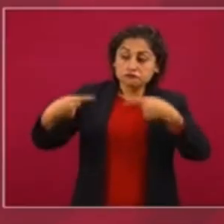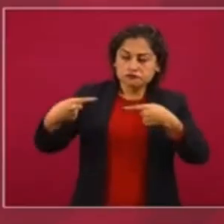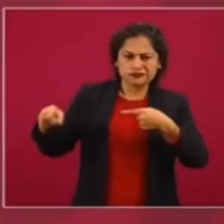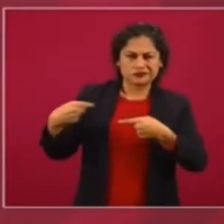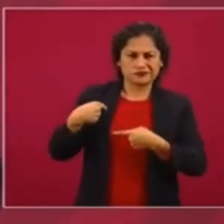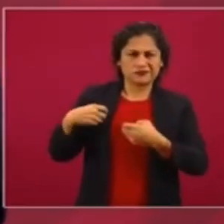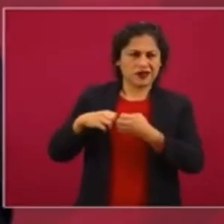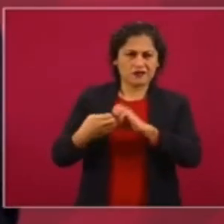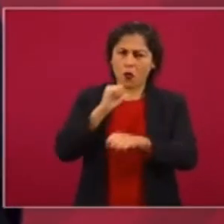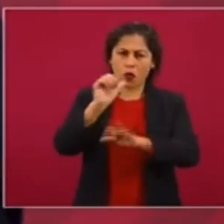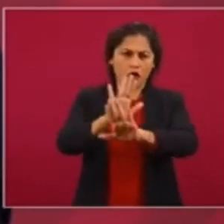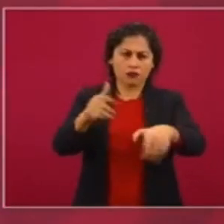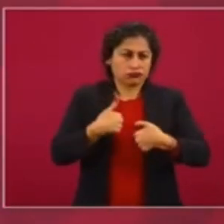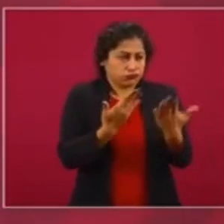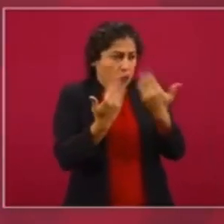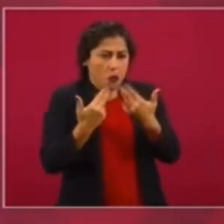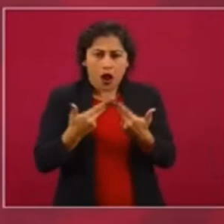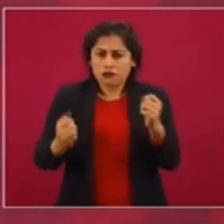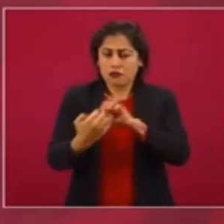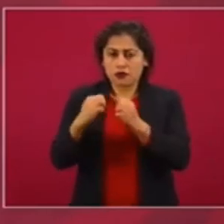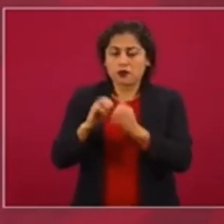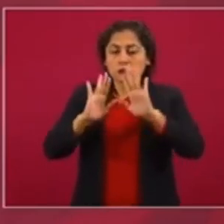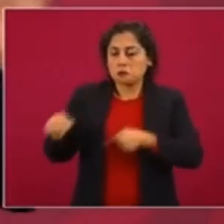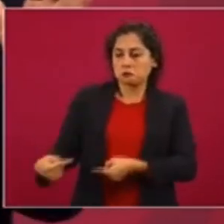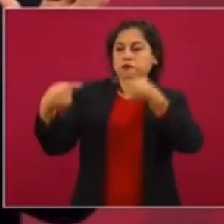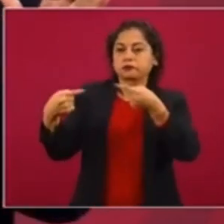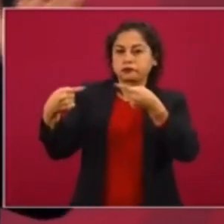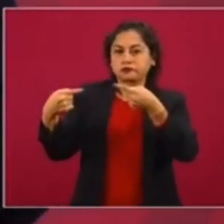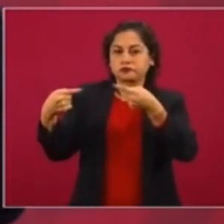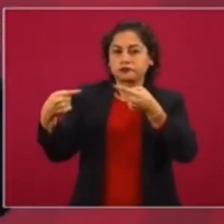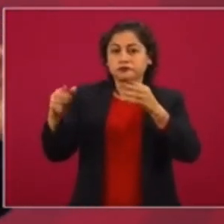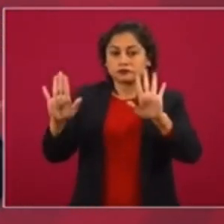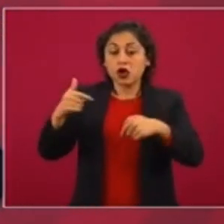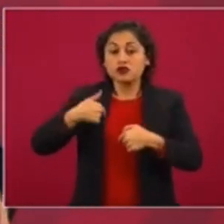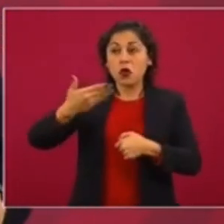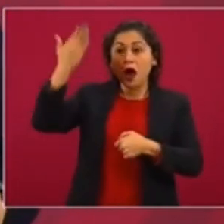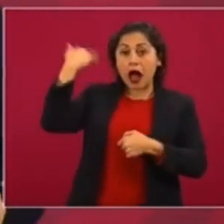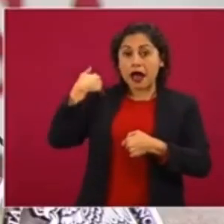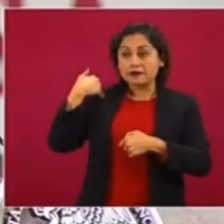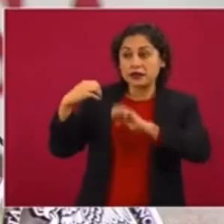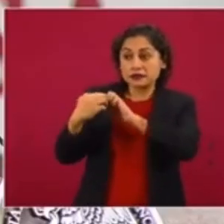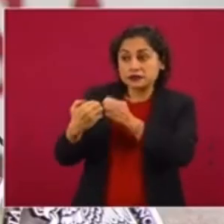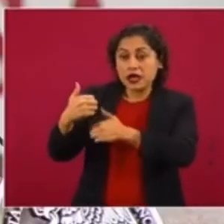no tengo enemigos, ni quiero tenerlos. En otros tiempos, yo ya me olvidé, yo no odio.